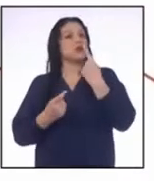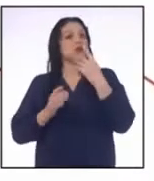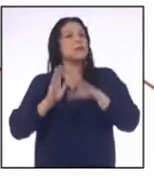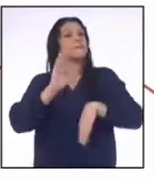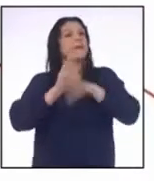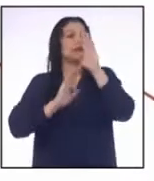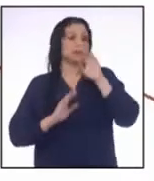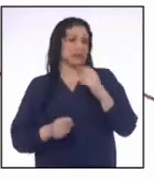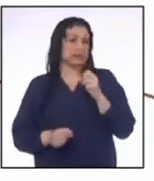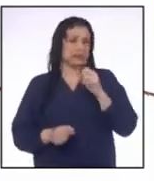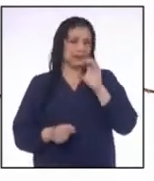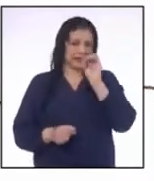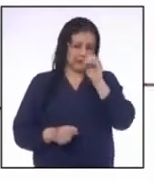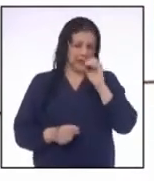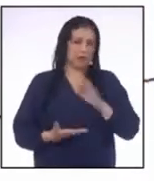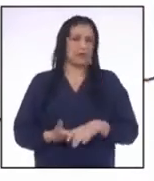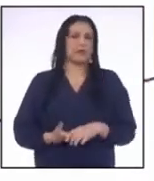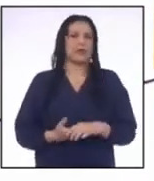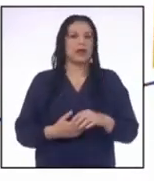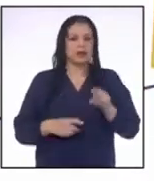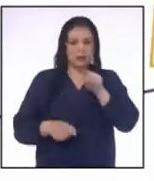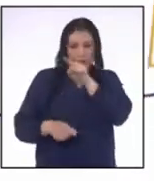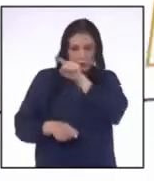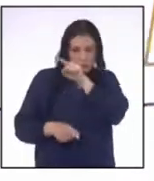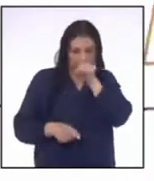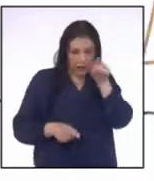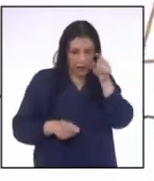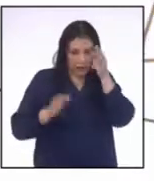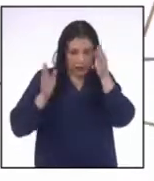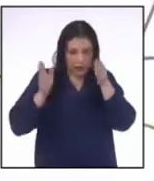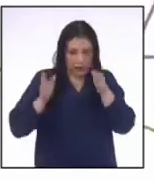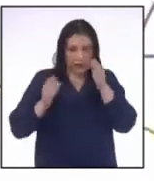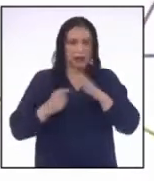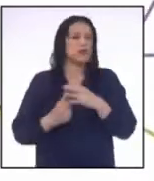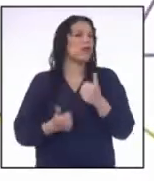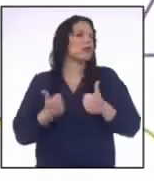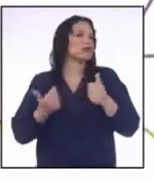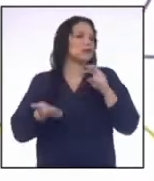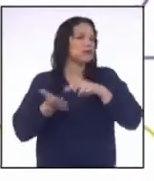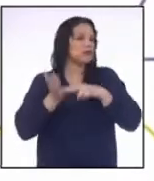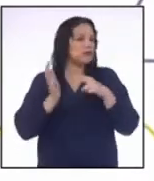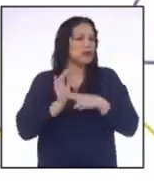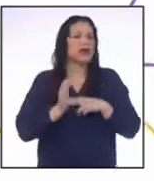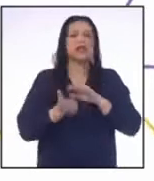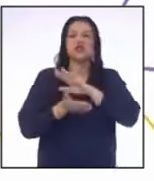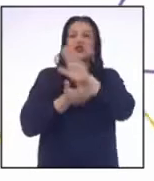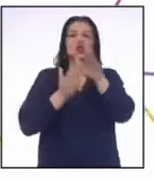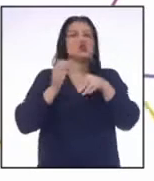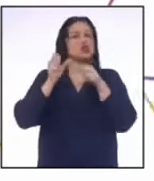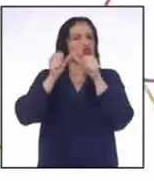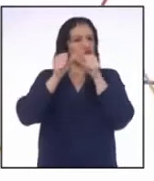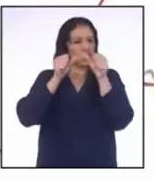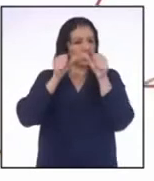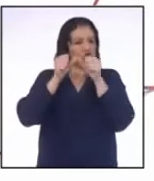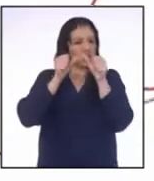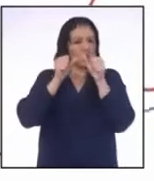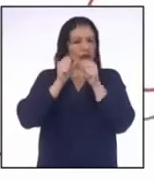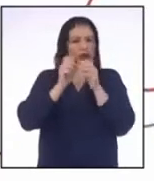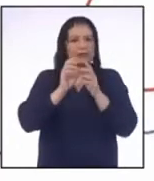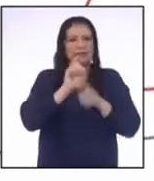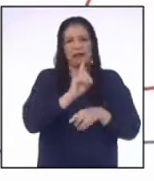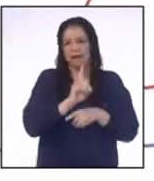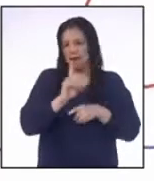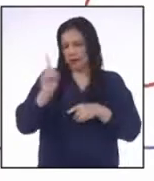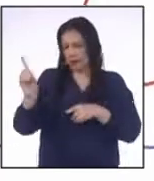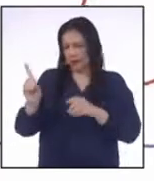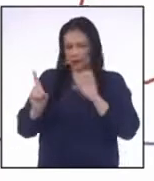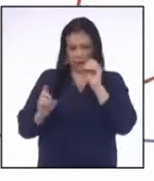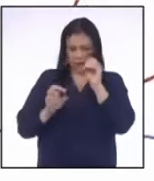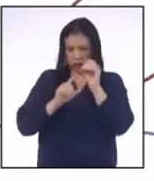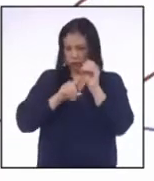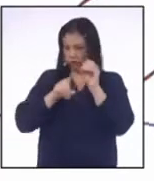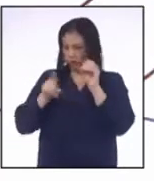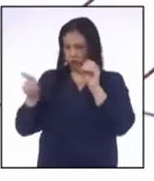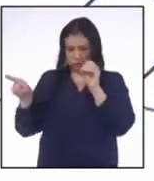Si nos ubicamos en la recta numérica estaríamos refiriéndonos a todos los números que están a la derecha del 0